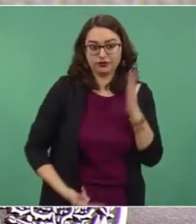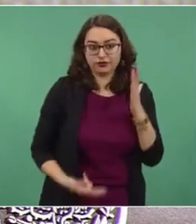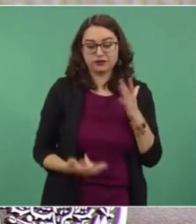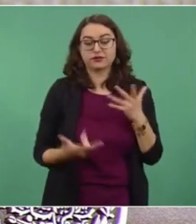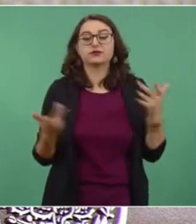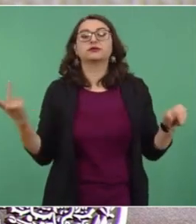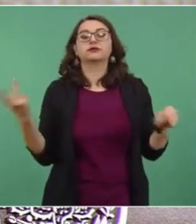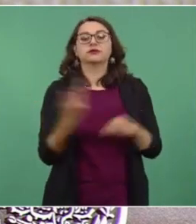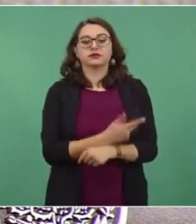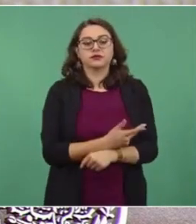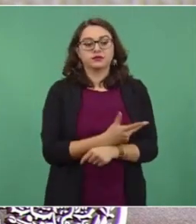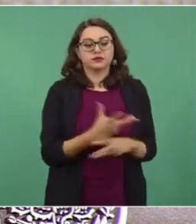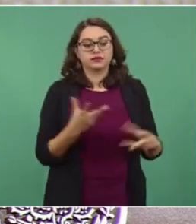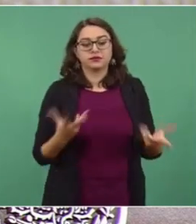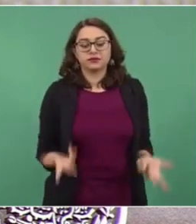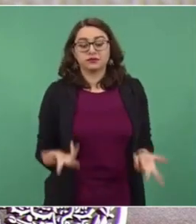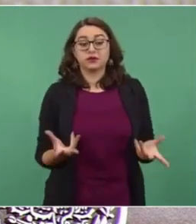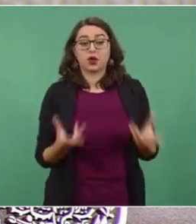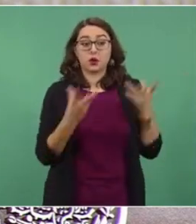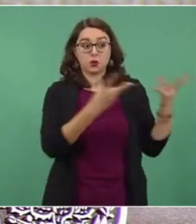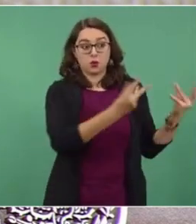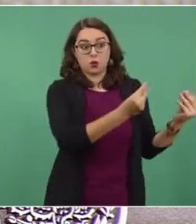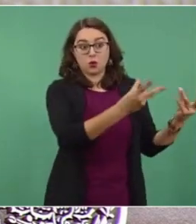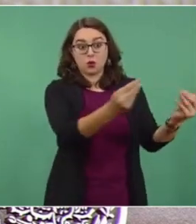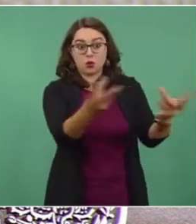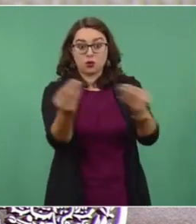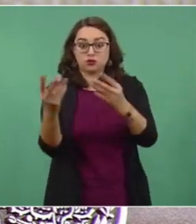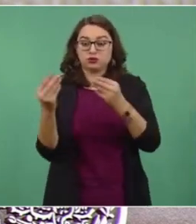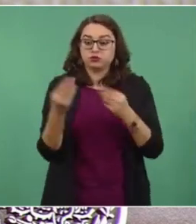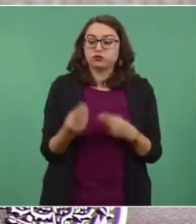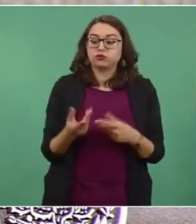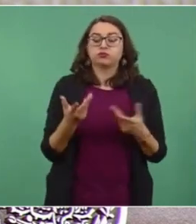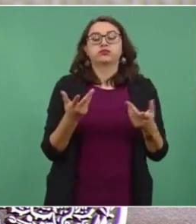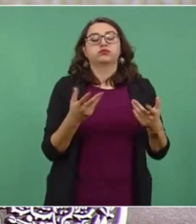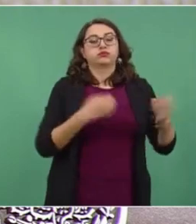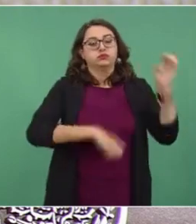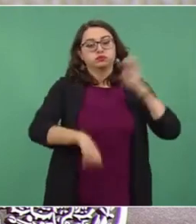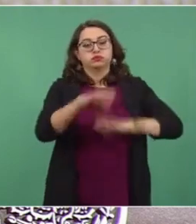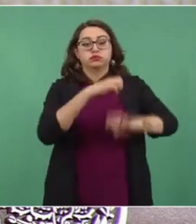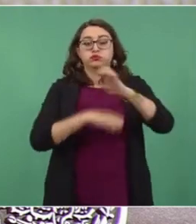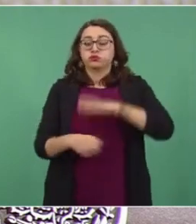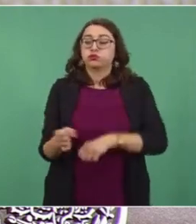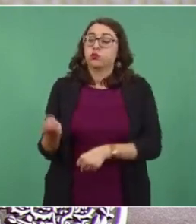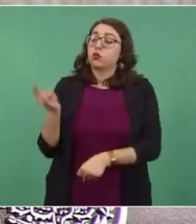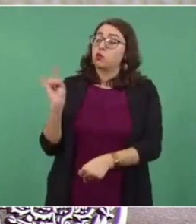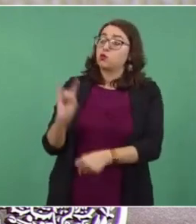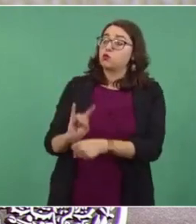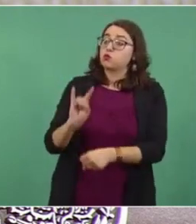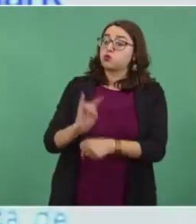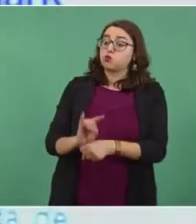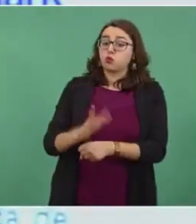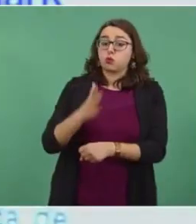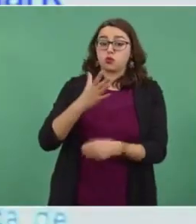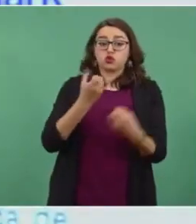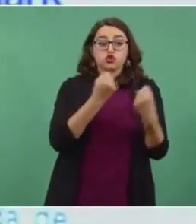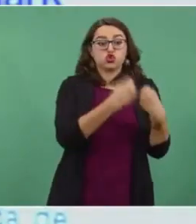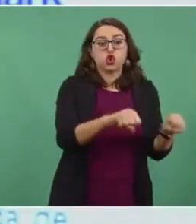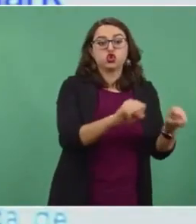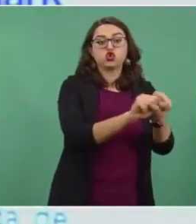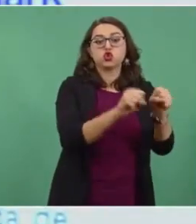eléctrico paralelo, donde simularon estos permisionarios tener socios,